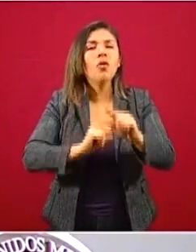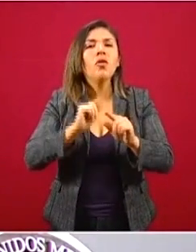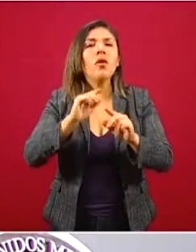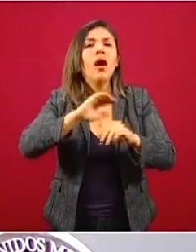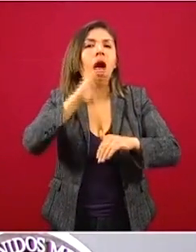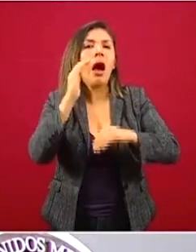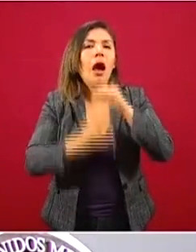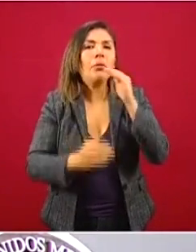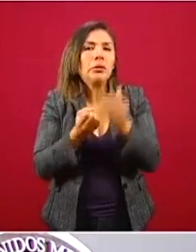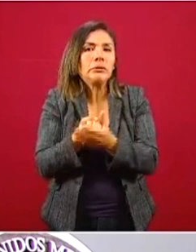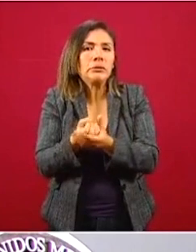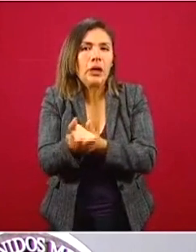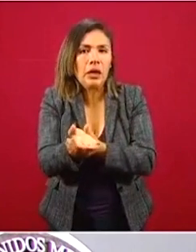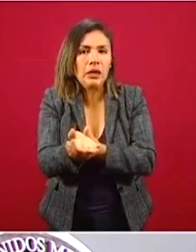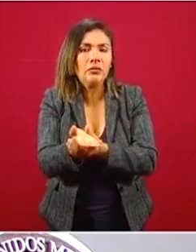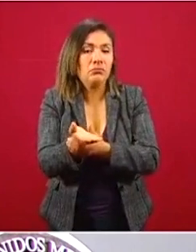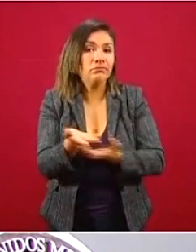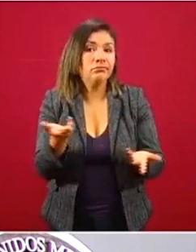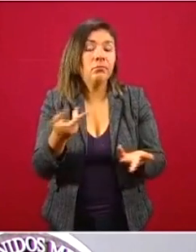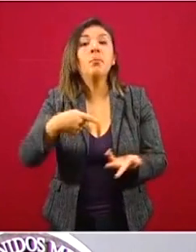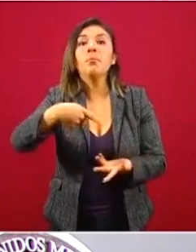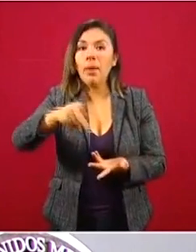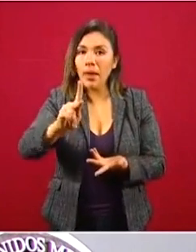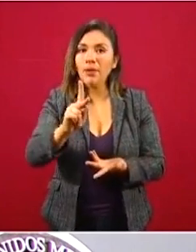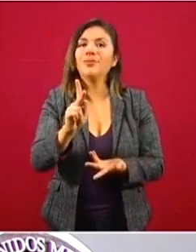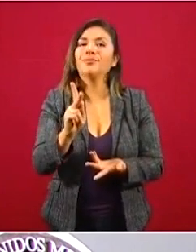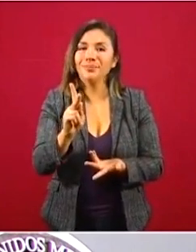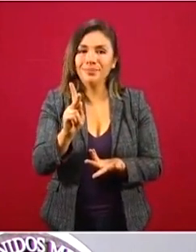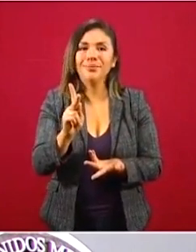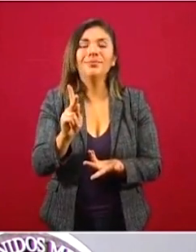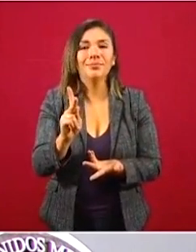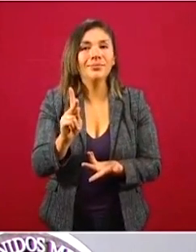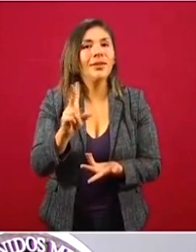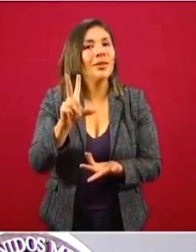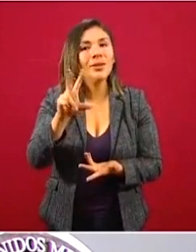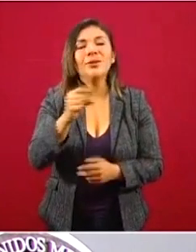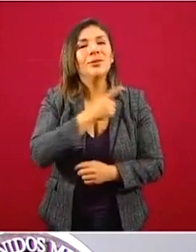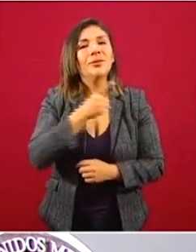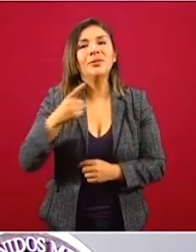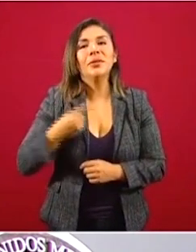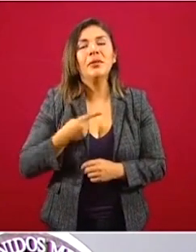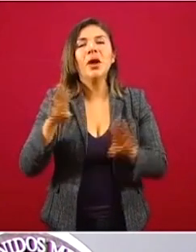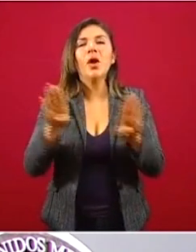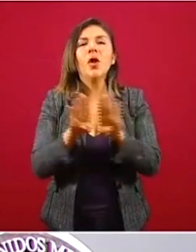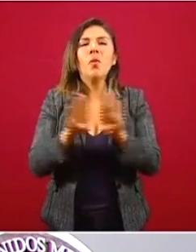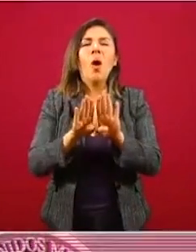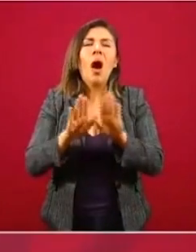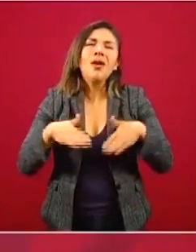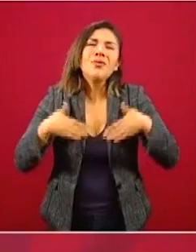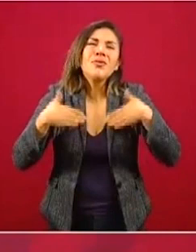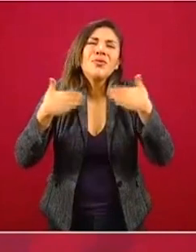no debemos de confiarnos,